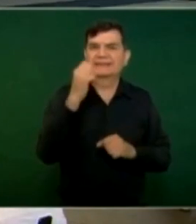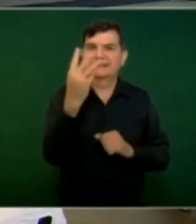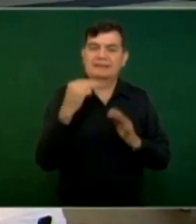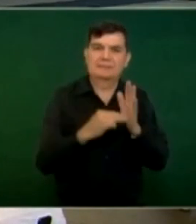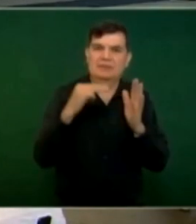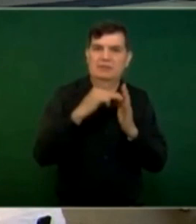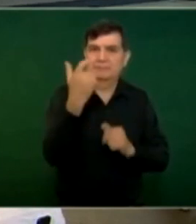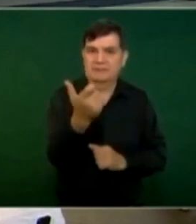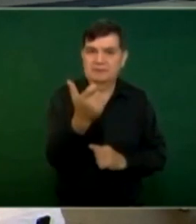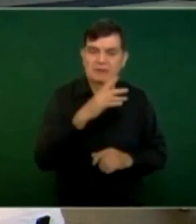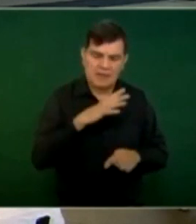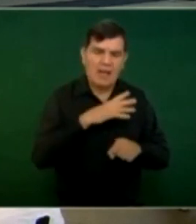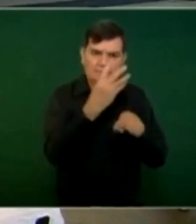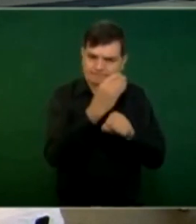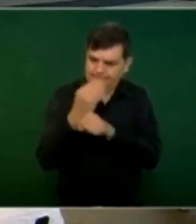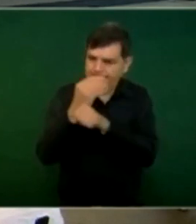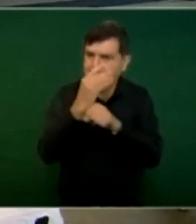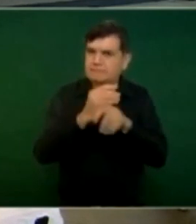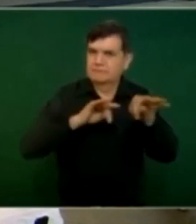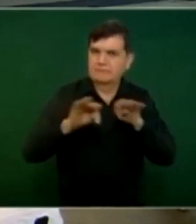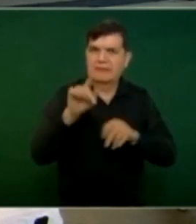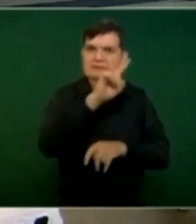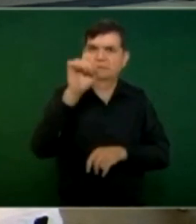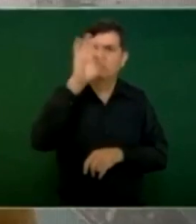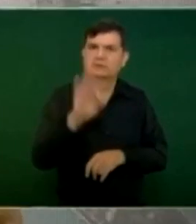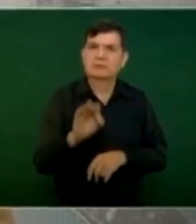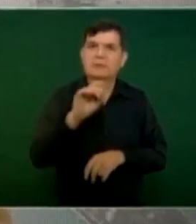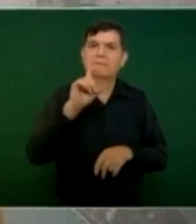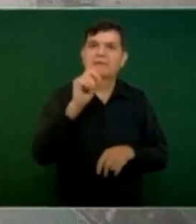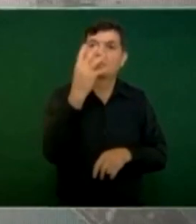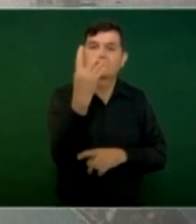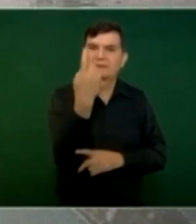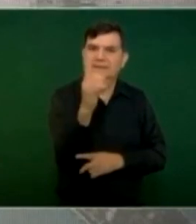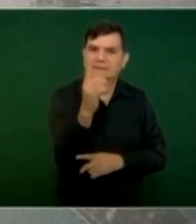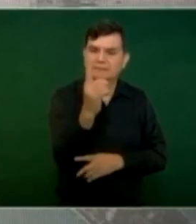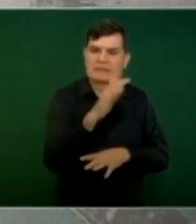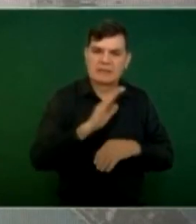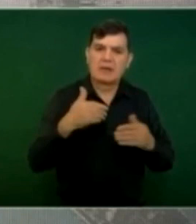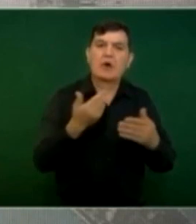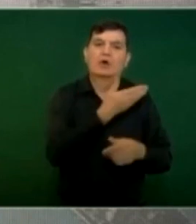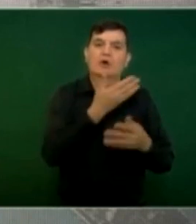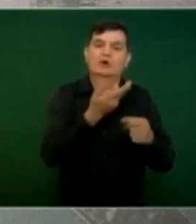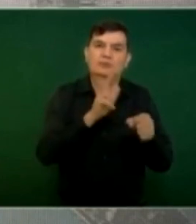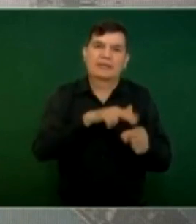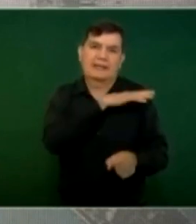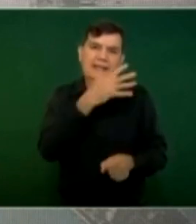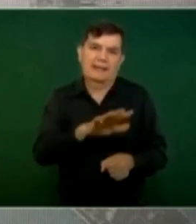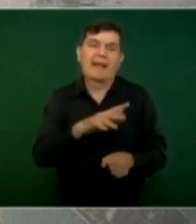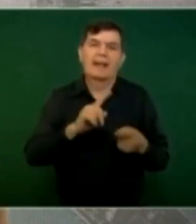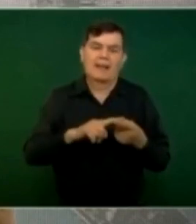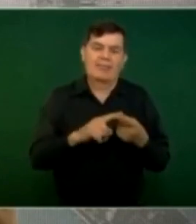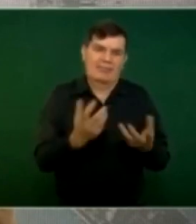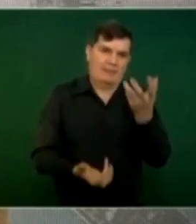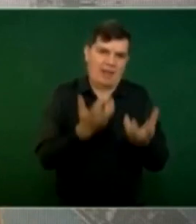Ya se han rehabilitado y estarán operando al 100% el 24 de diciembre. El Hospital General de Acapulco, El Quemado,